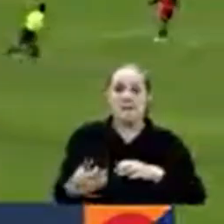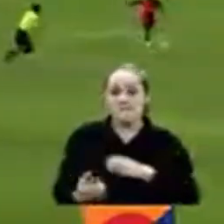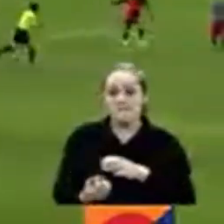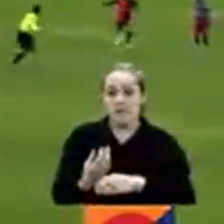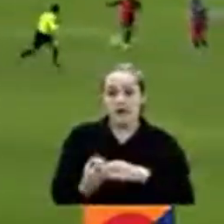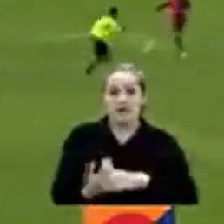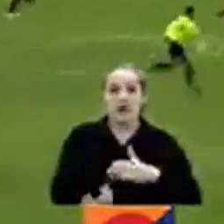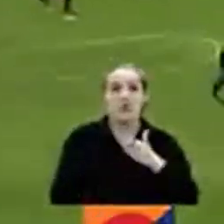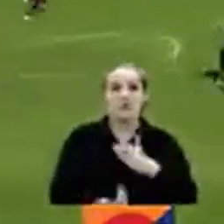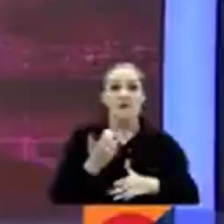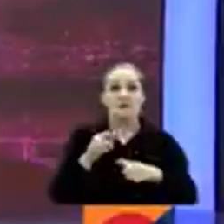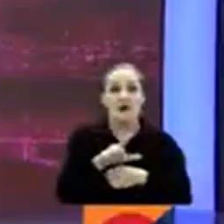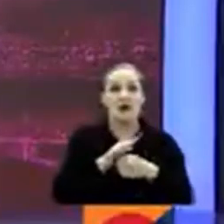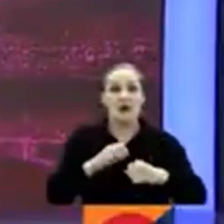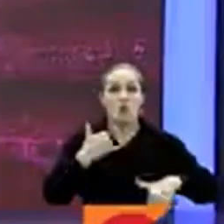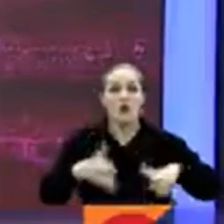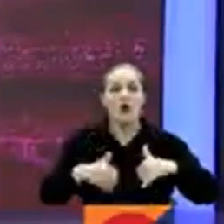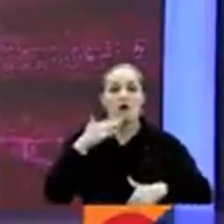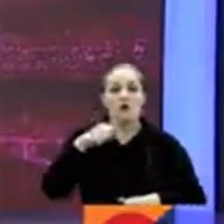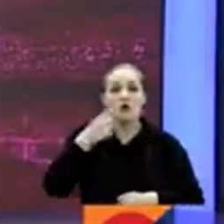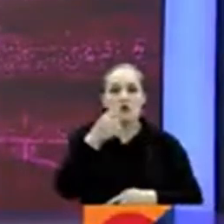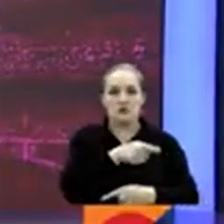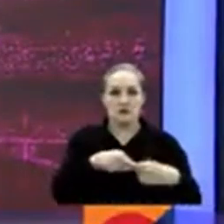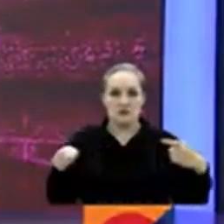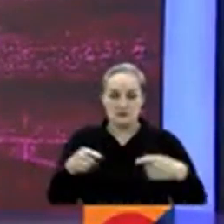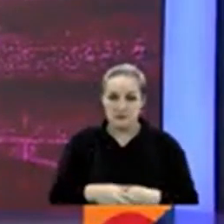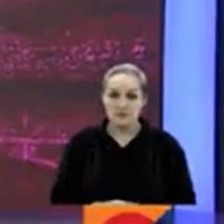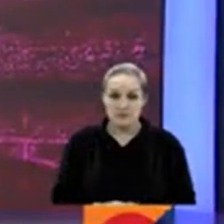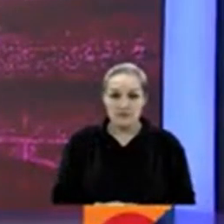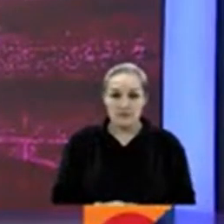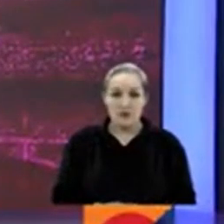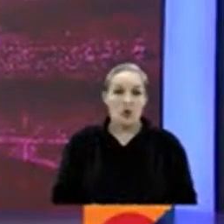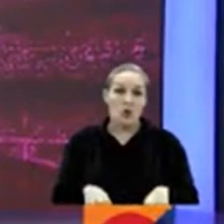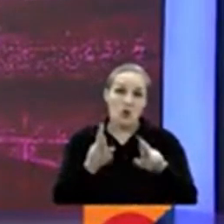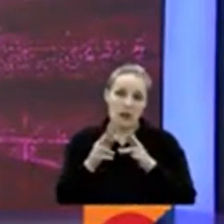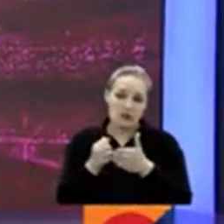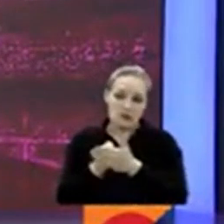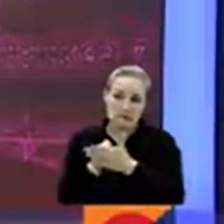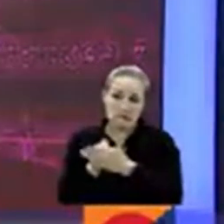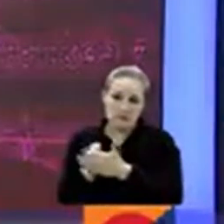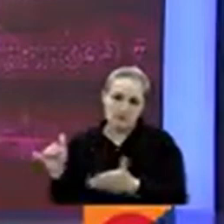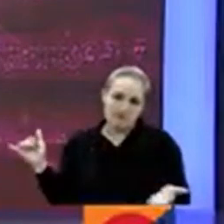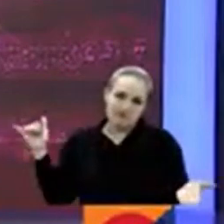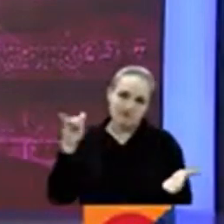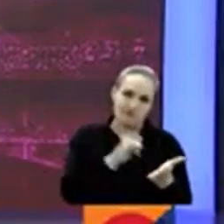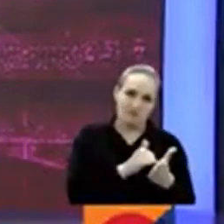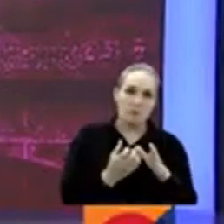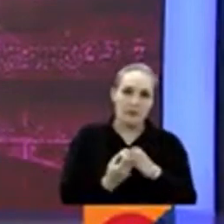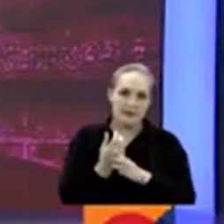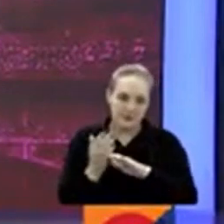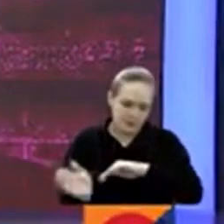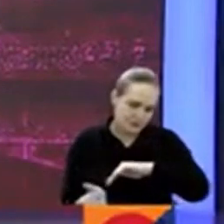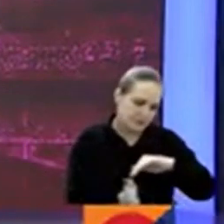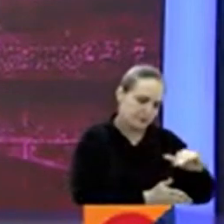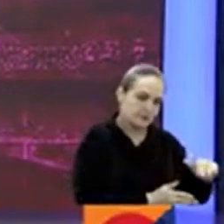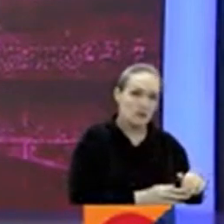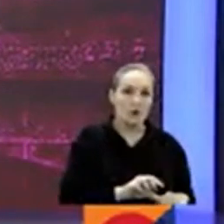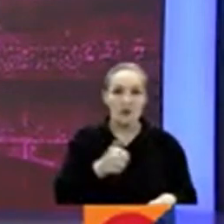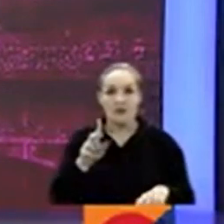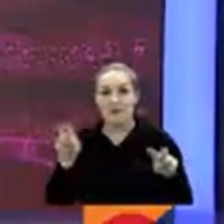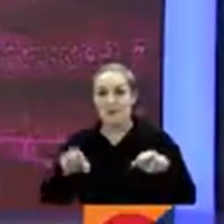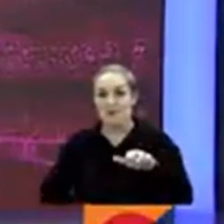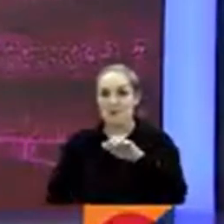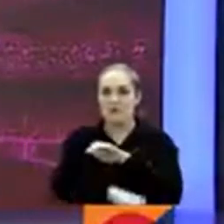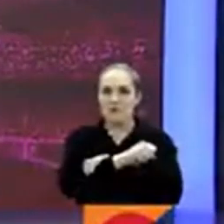la próxima semana. Esperemos que con estas gestiones pronto pueda regresar el Deportivo Pasto. Y seguimos hablando de fútbol, porque hoy